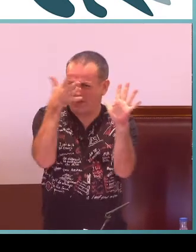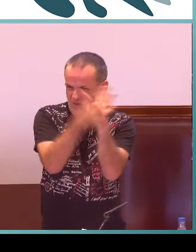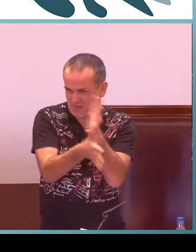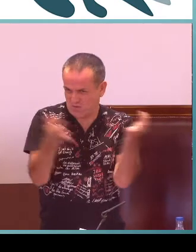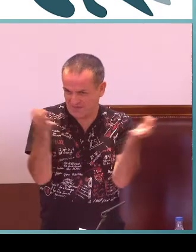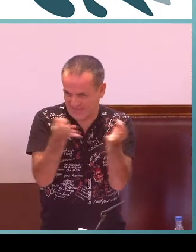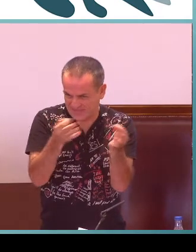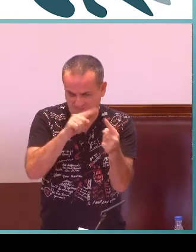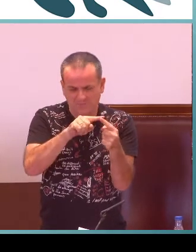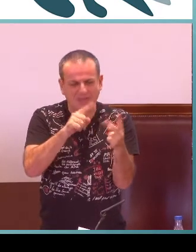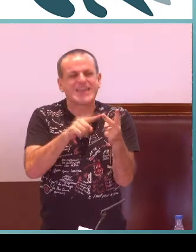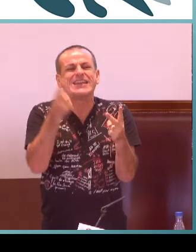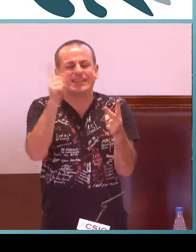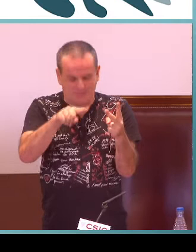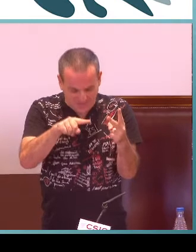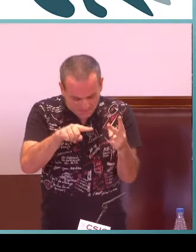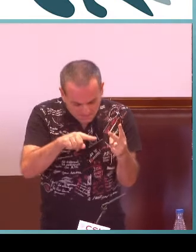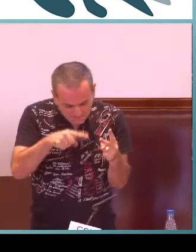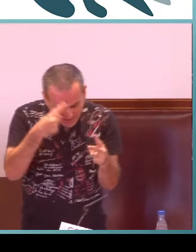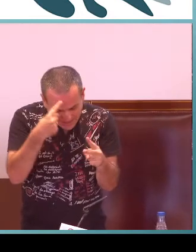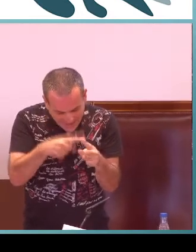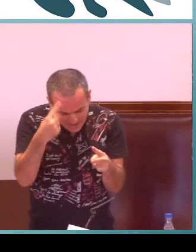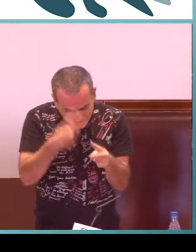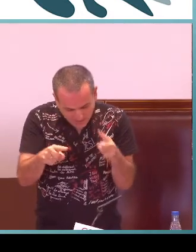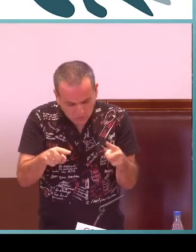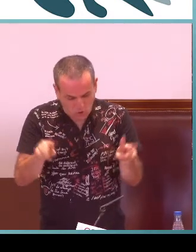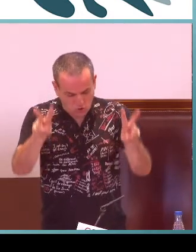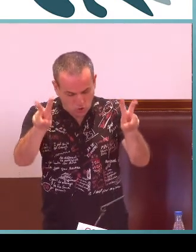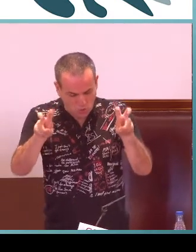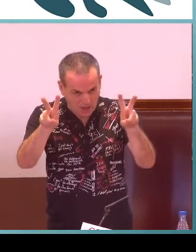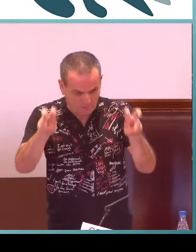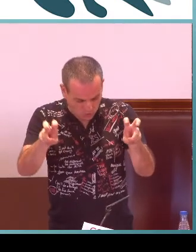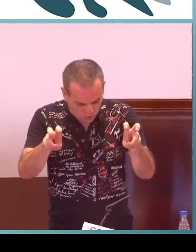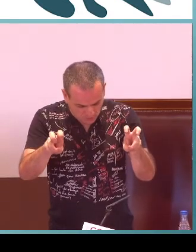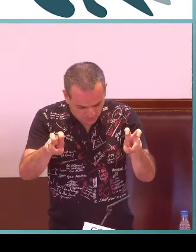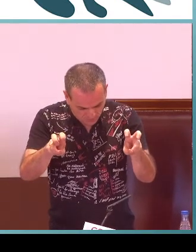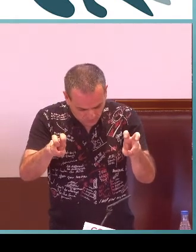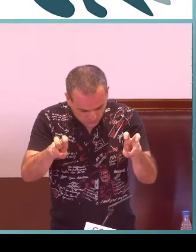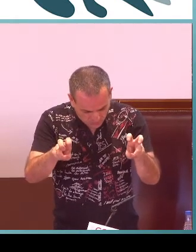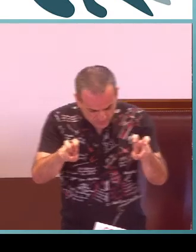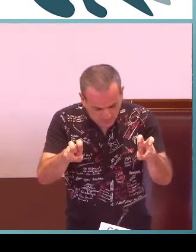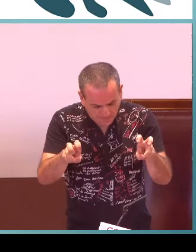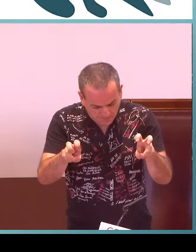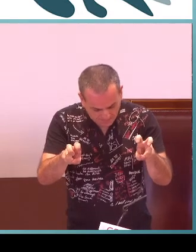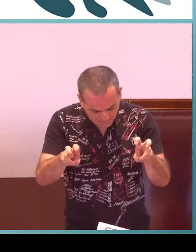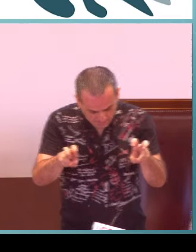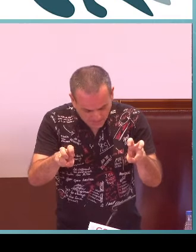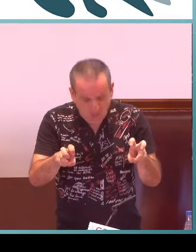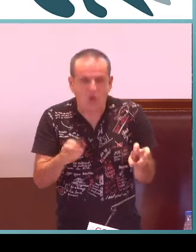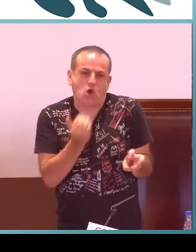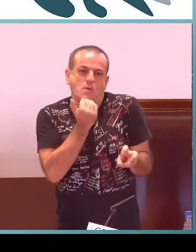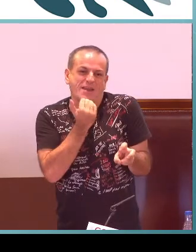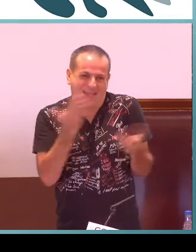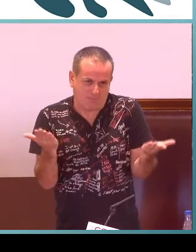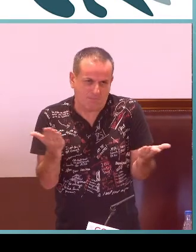Cambios en la definición del currículum. También sobre elementos nuevos que se han incorporado,